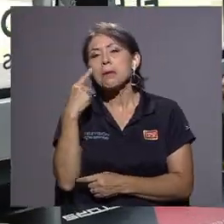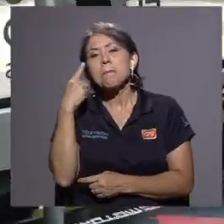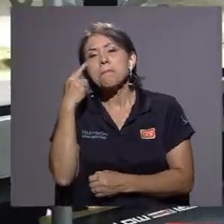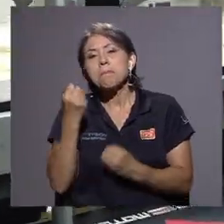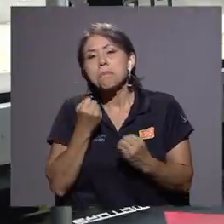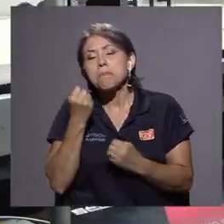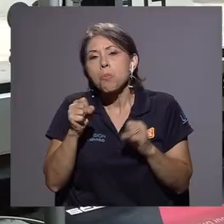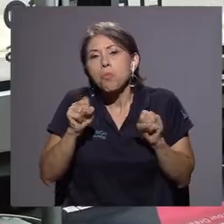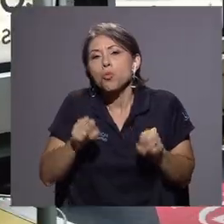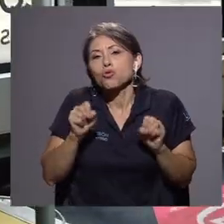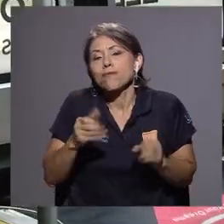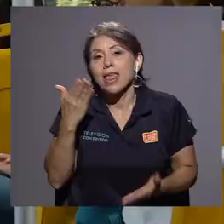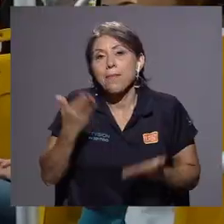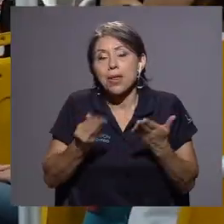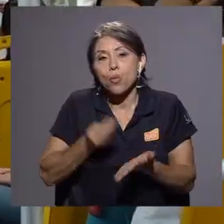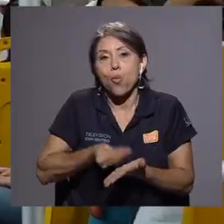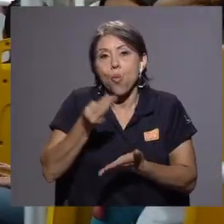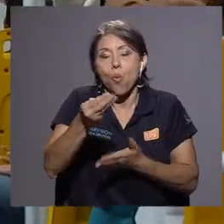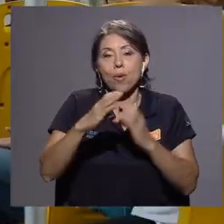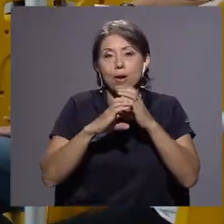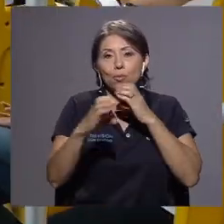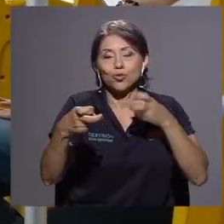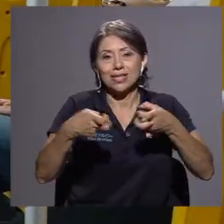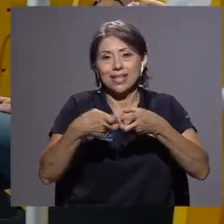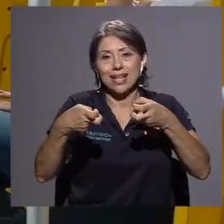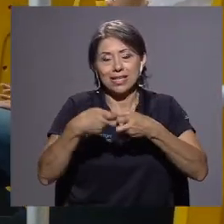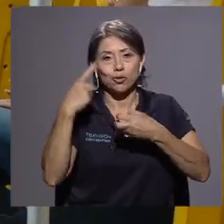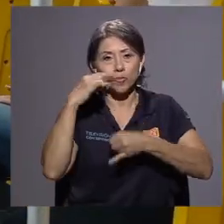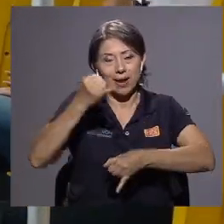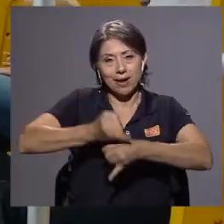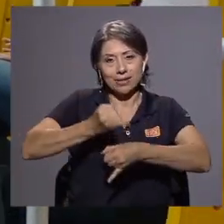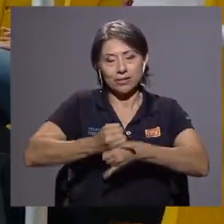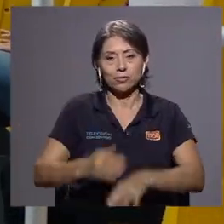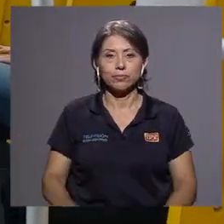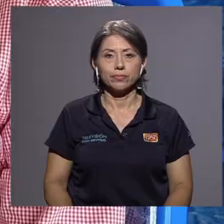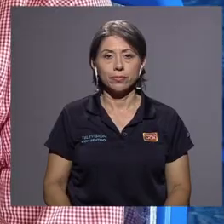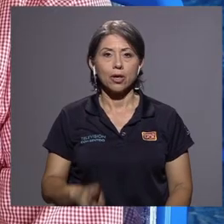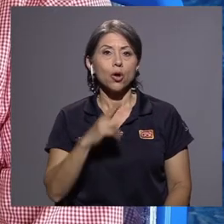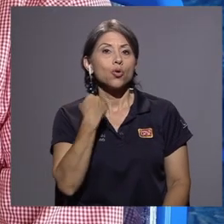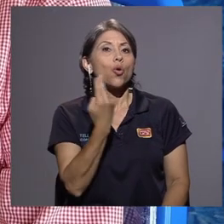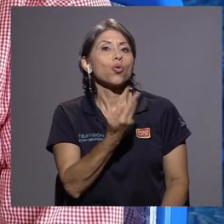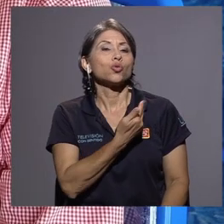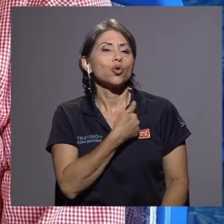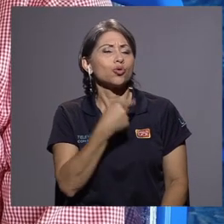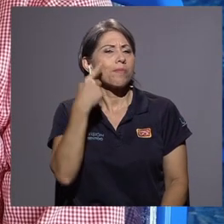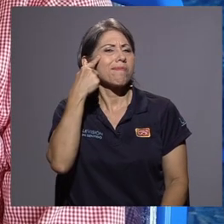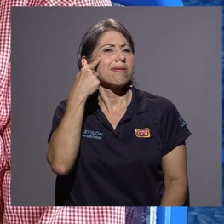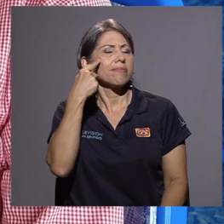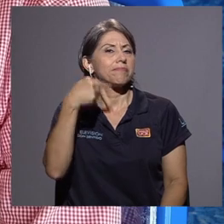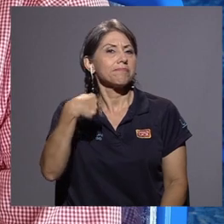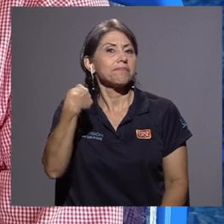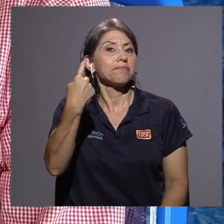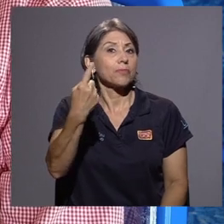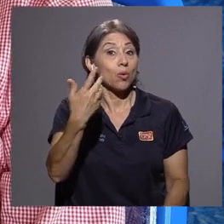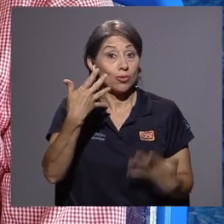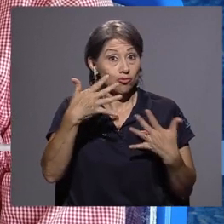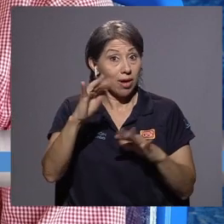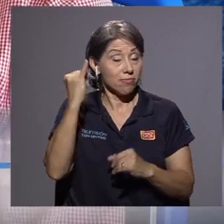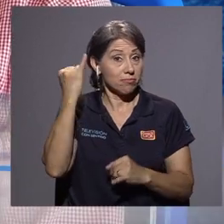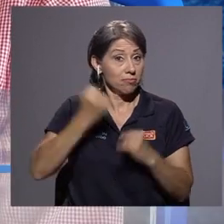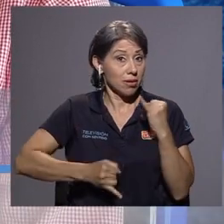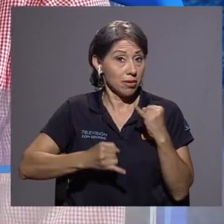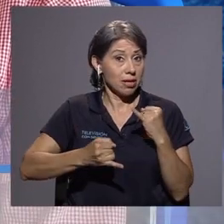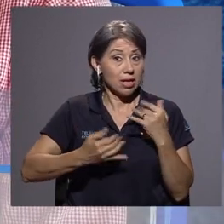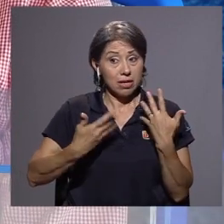la opción de adquirir buses eléctricos para la institución. Nosotros tenemos proyectado posterior a